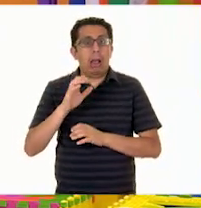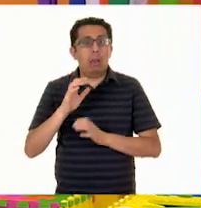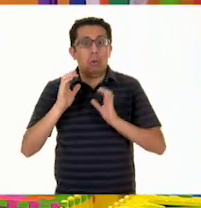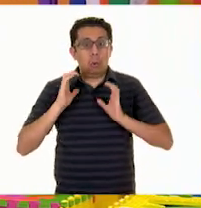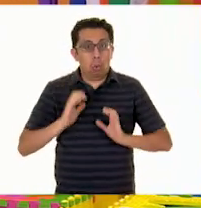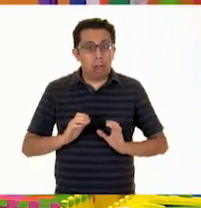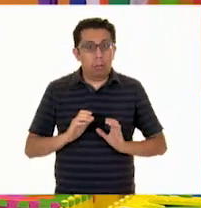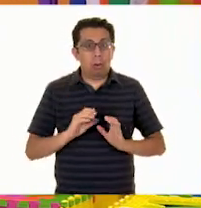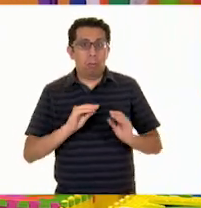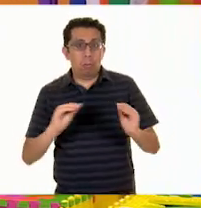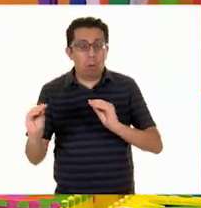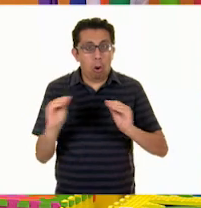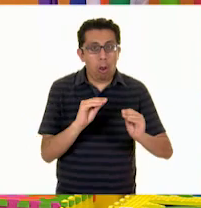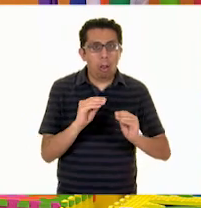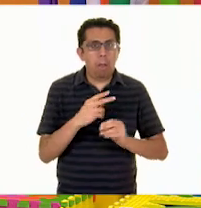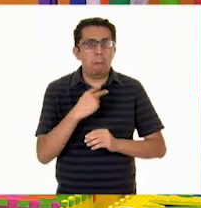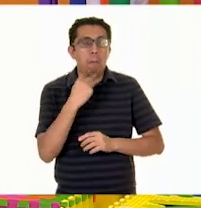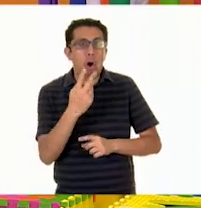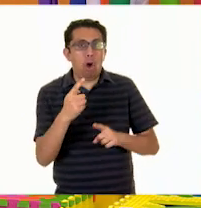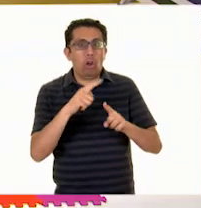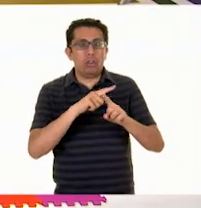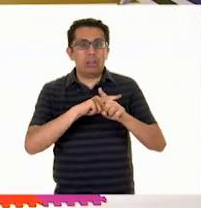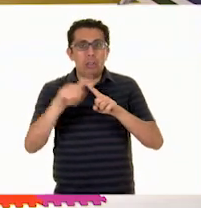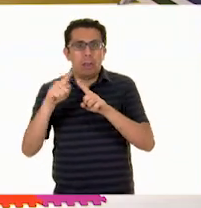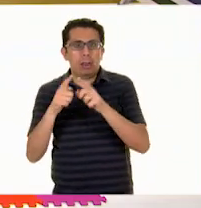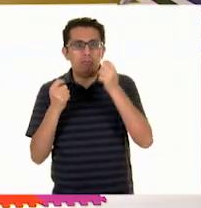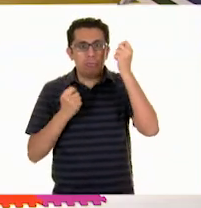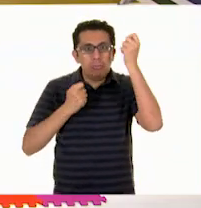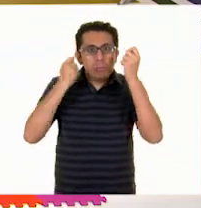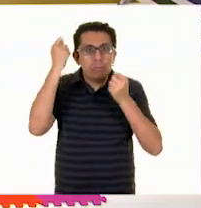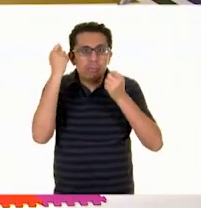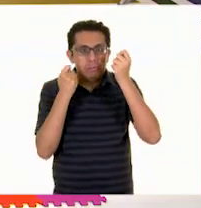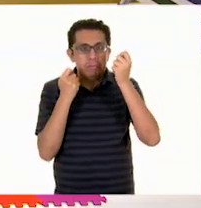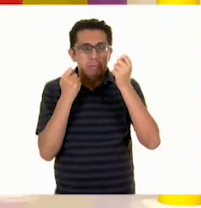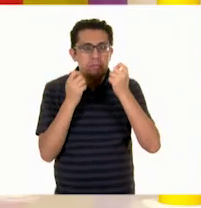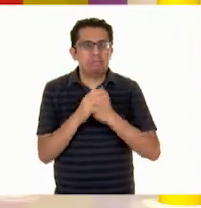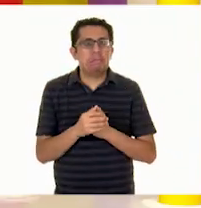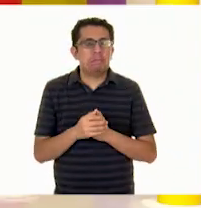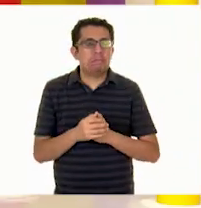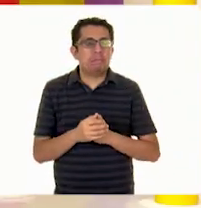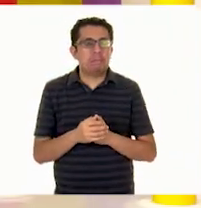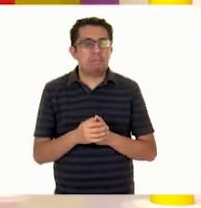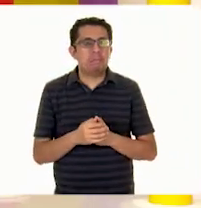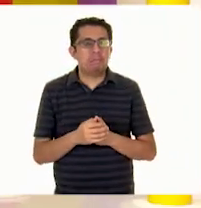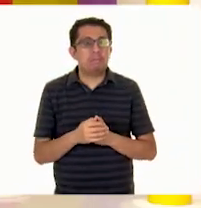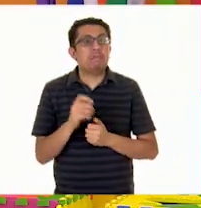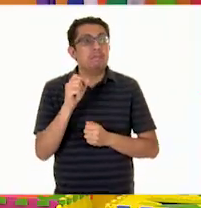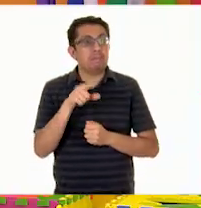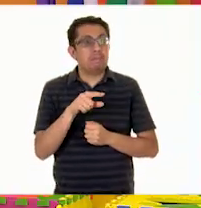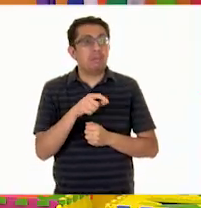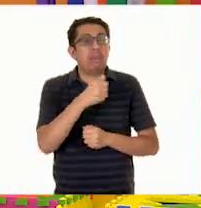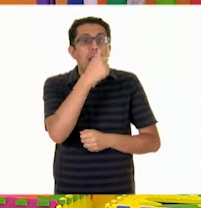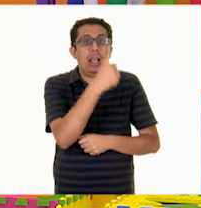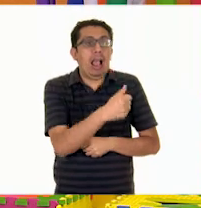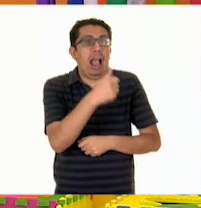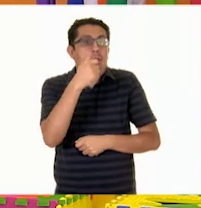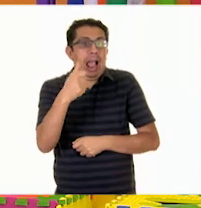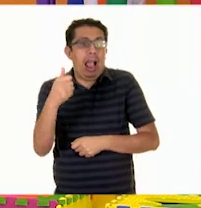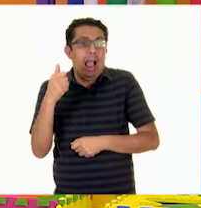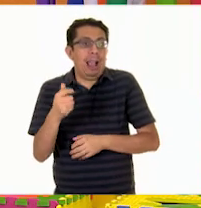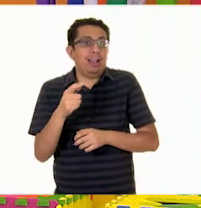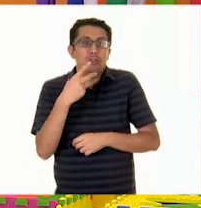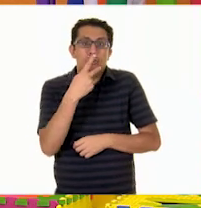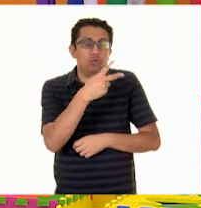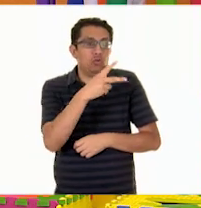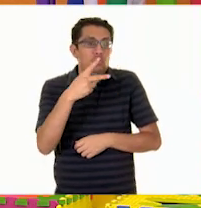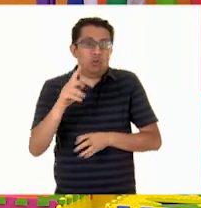voces diferentes. Bueno, si lo permite el texto, claro está. Y cada quien le va a dar su estilo, porque